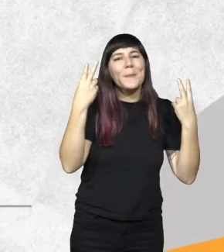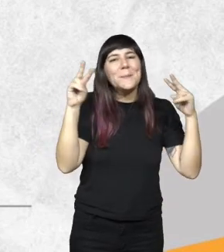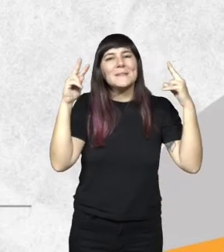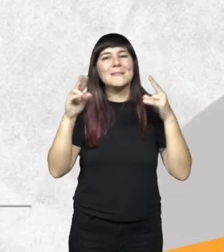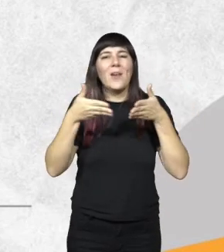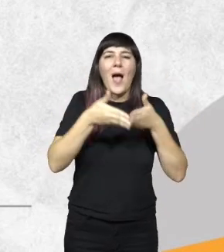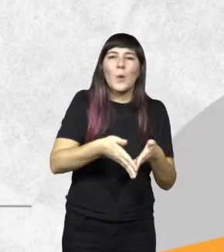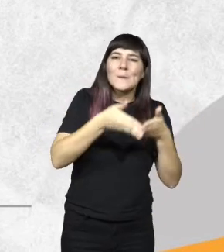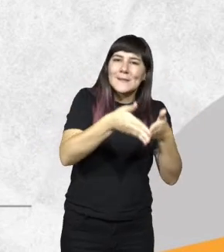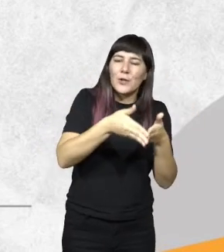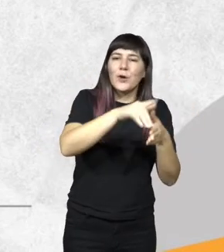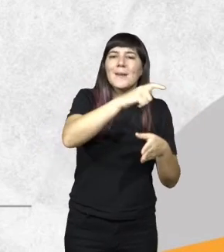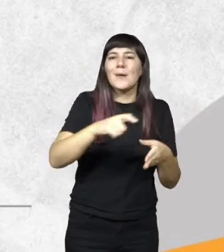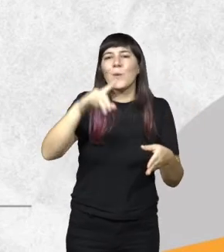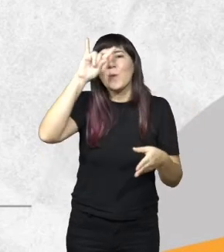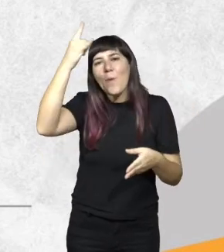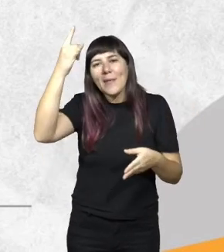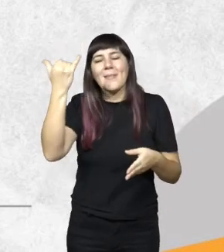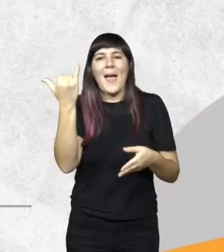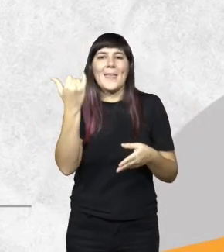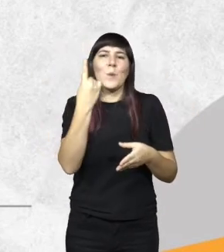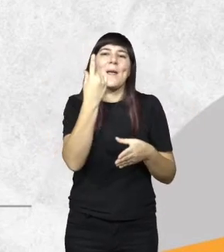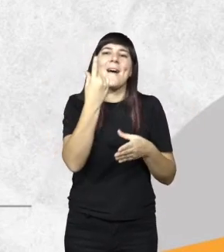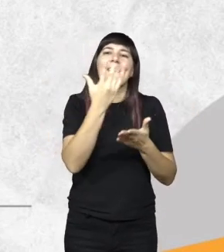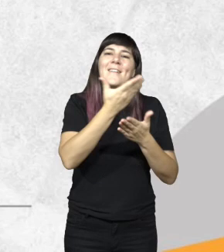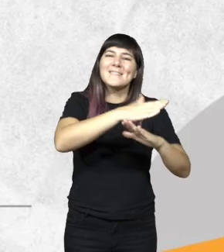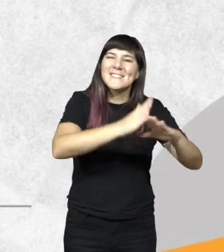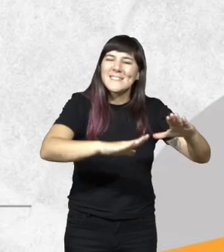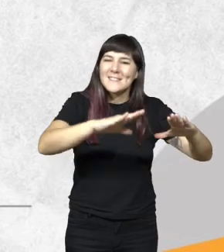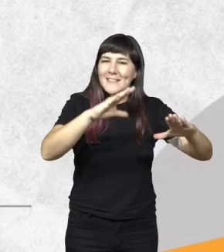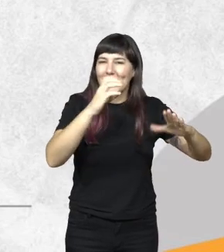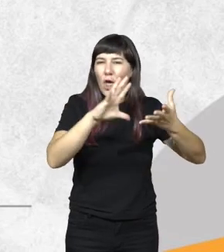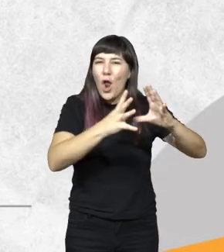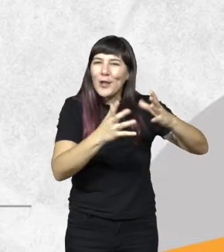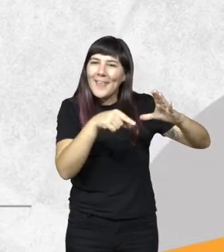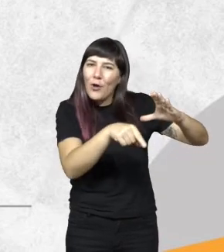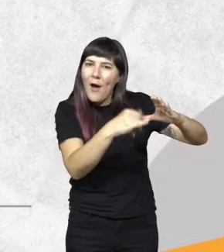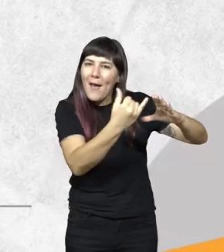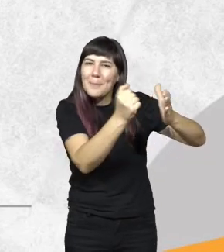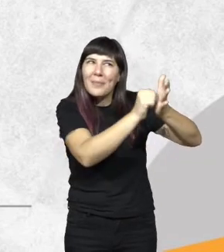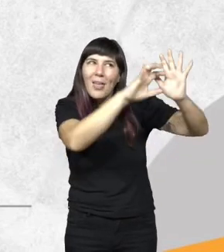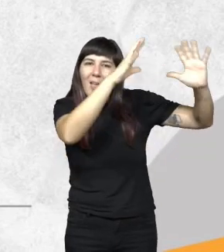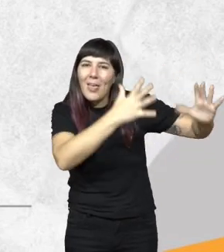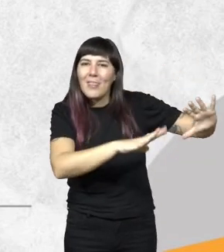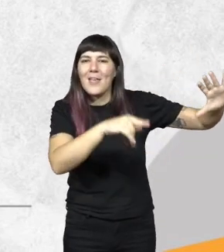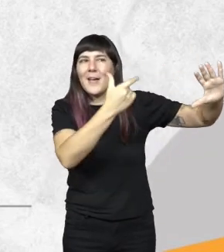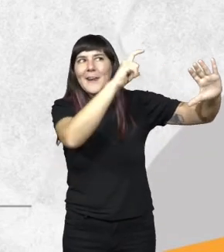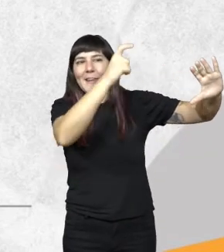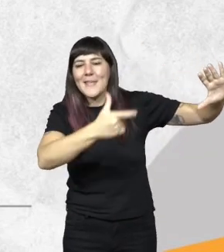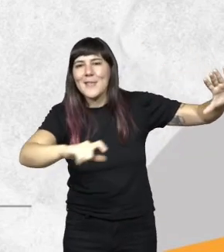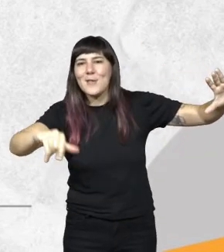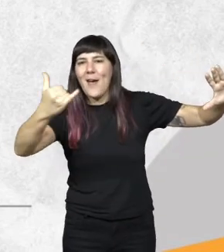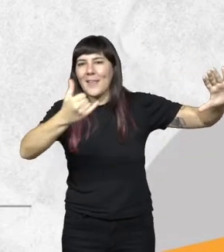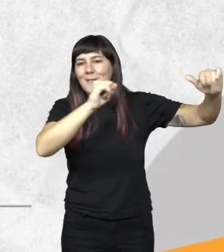náutico sobre el río Uruguay también donde se encuentra una falla geológica y hay unos saltos maravillosos el río allí tiene una